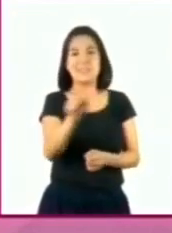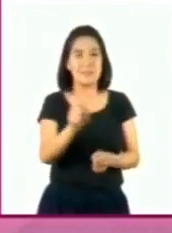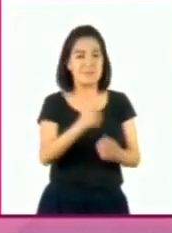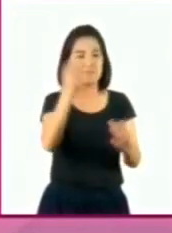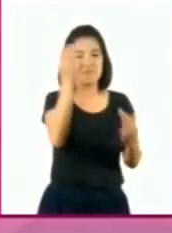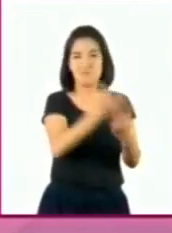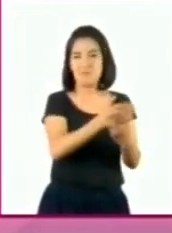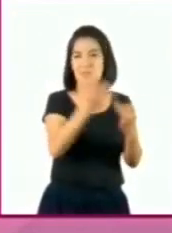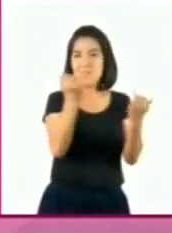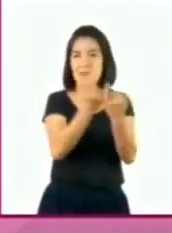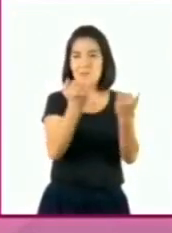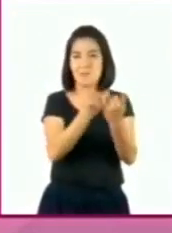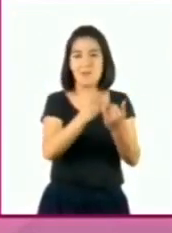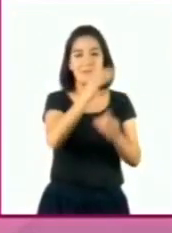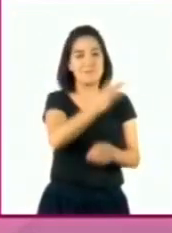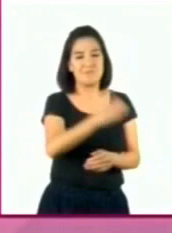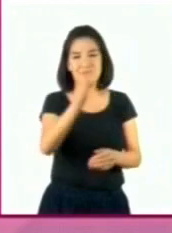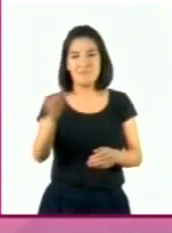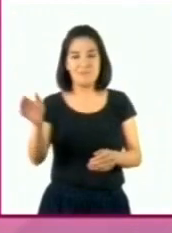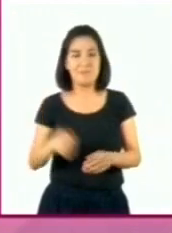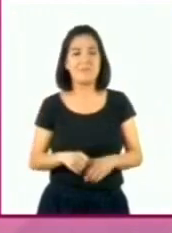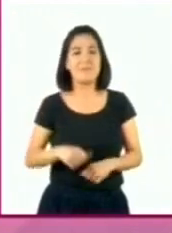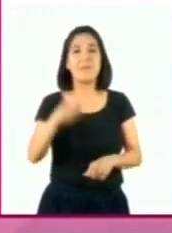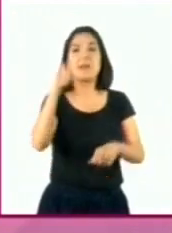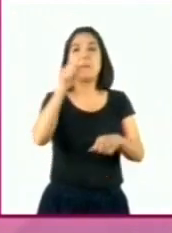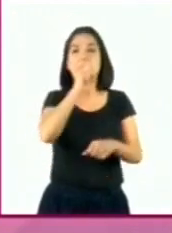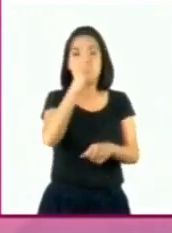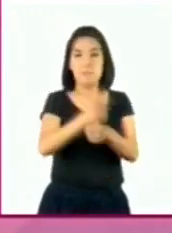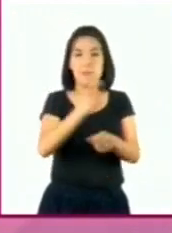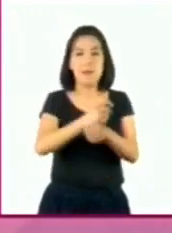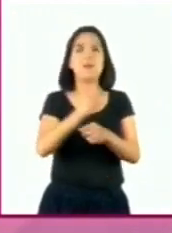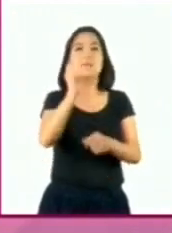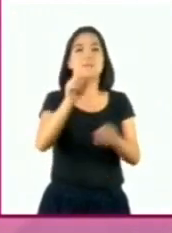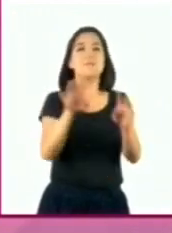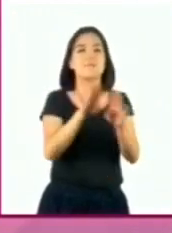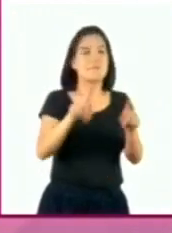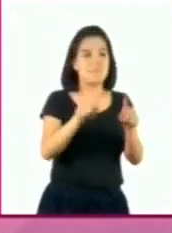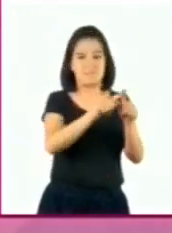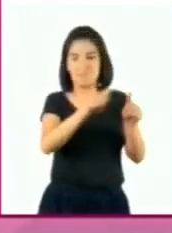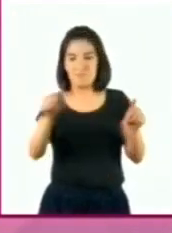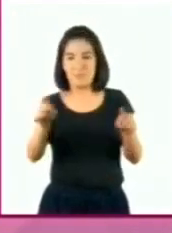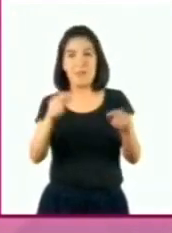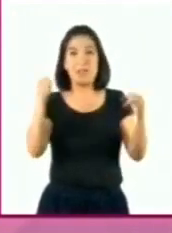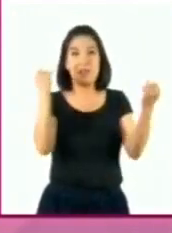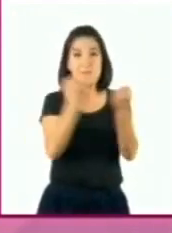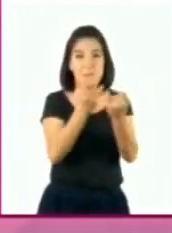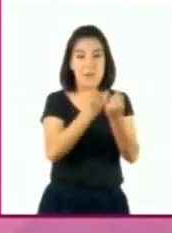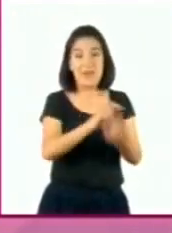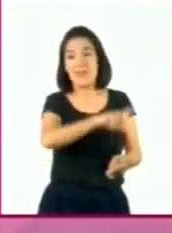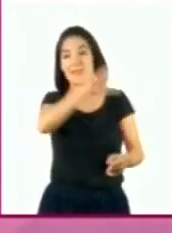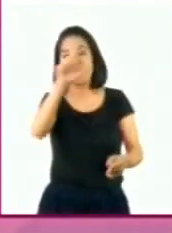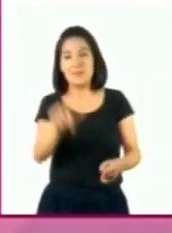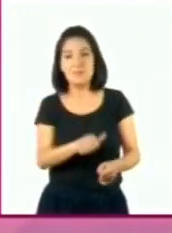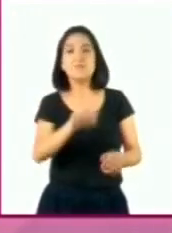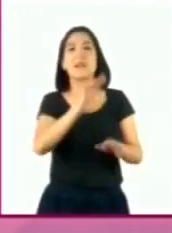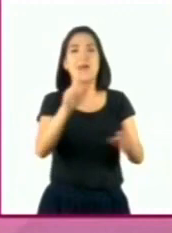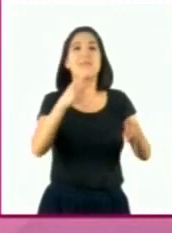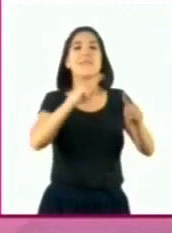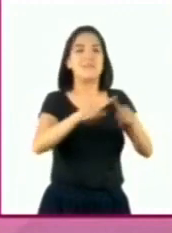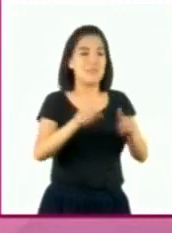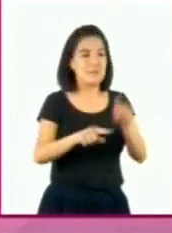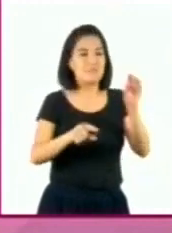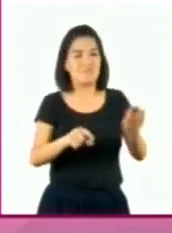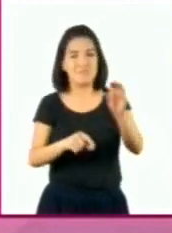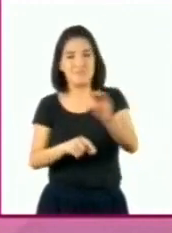entre cero y uno. Primero dividiremos en diez segmentos iguales y a su vez cada segmento resultante